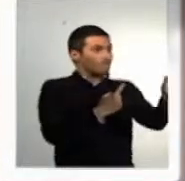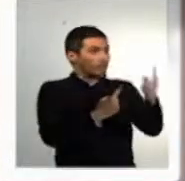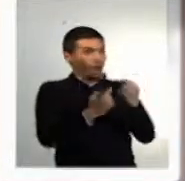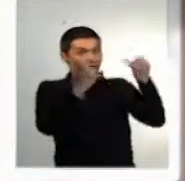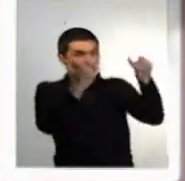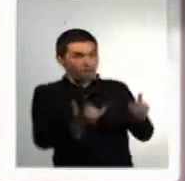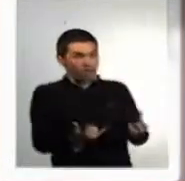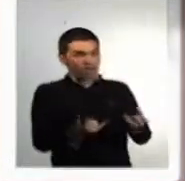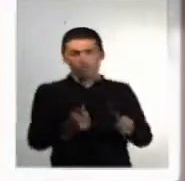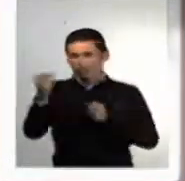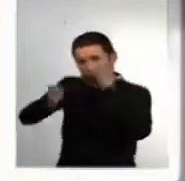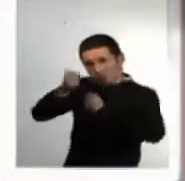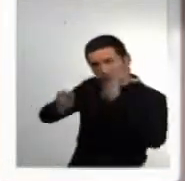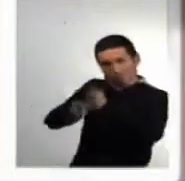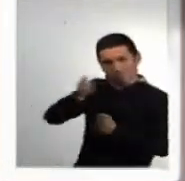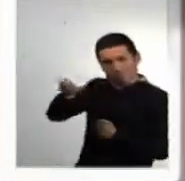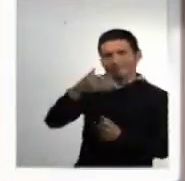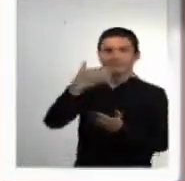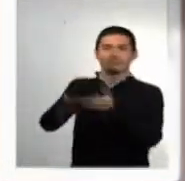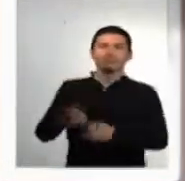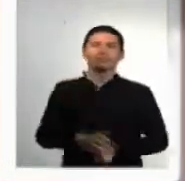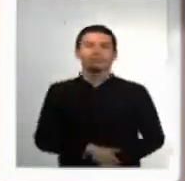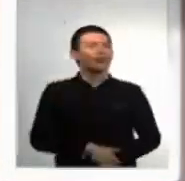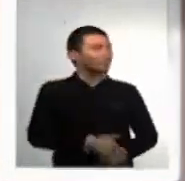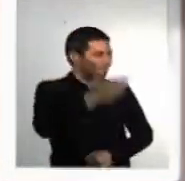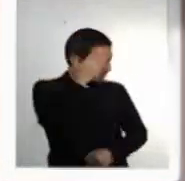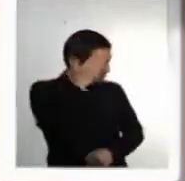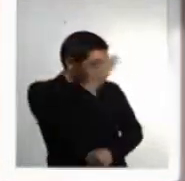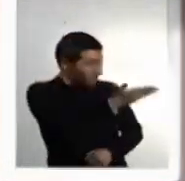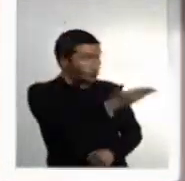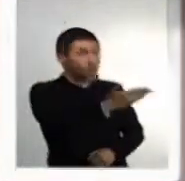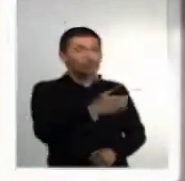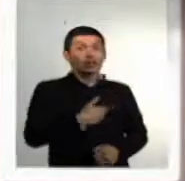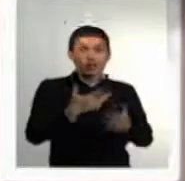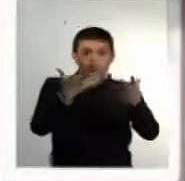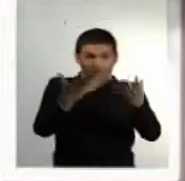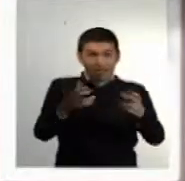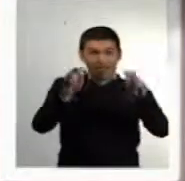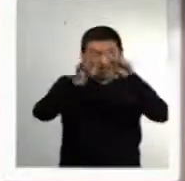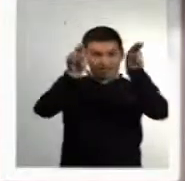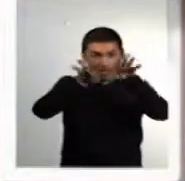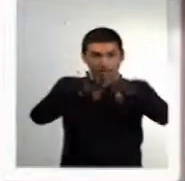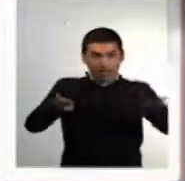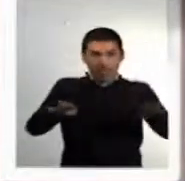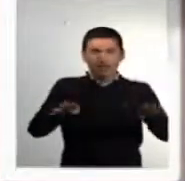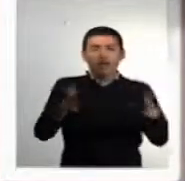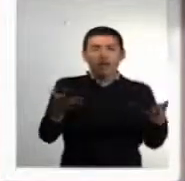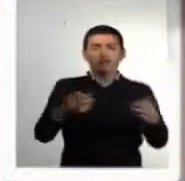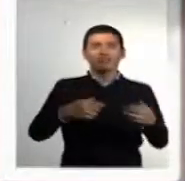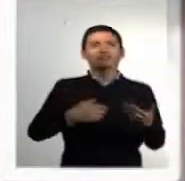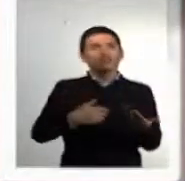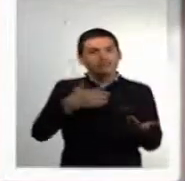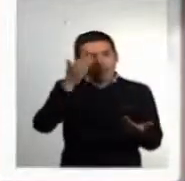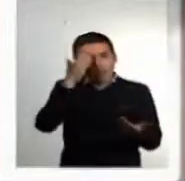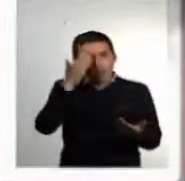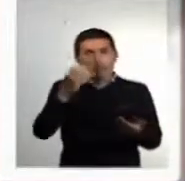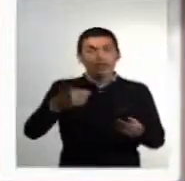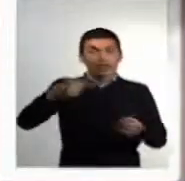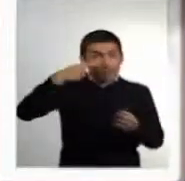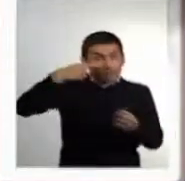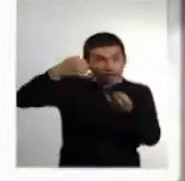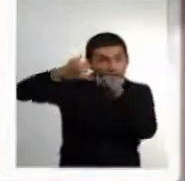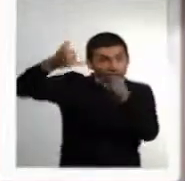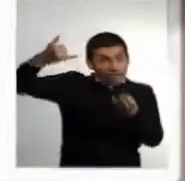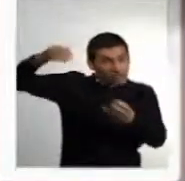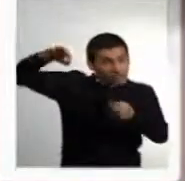acompañó hoy y a la esquina contraria ya sabes Jorjito para los que quieran seguirnos por internet solo tienen que conectar este